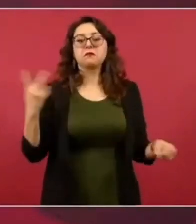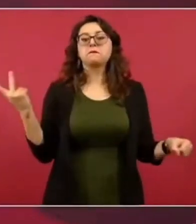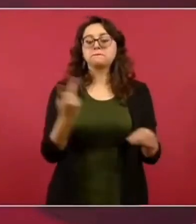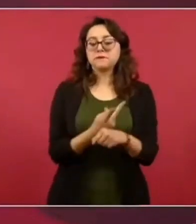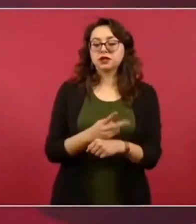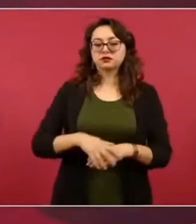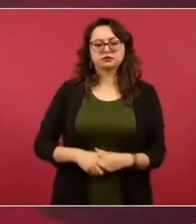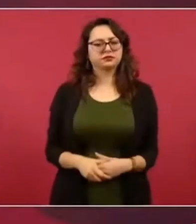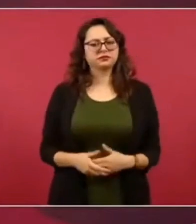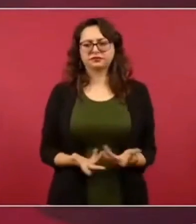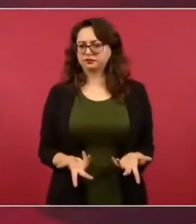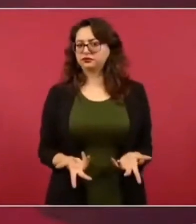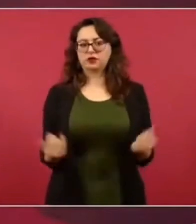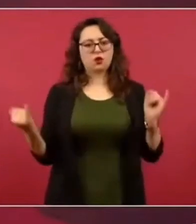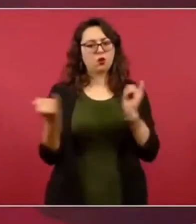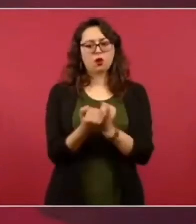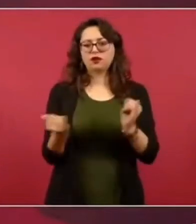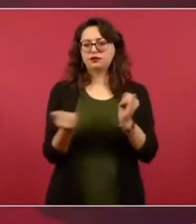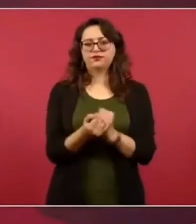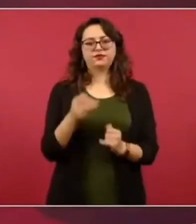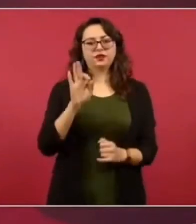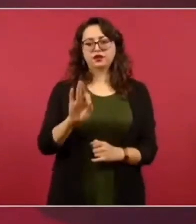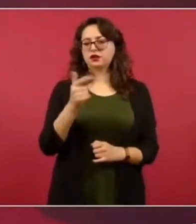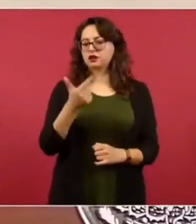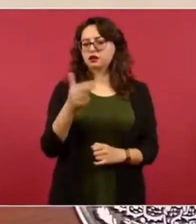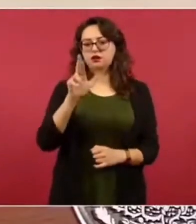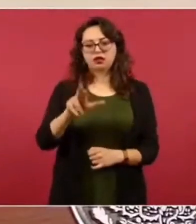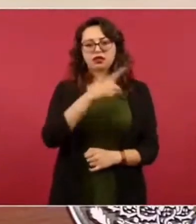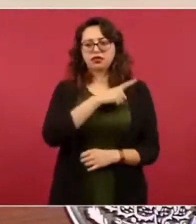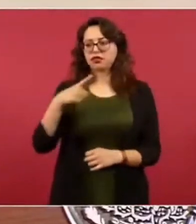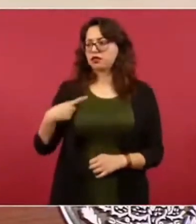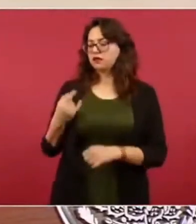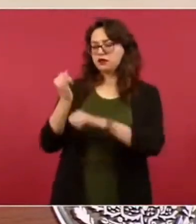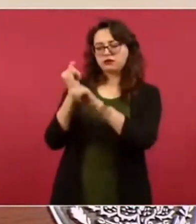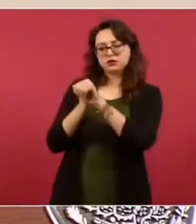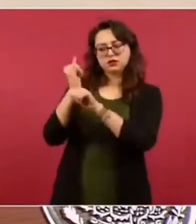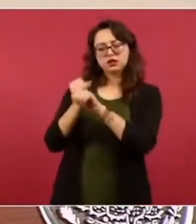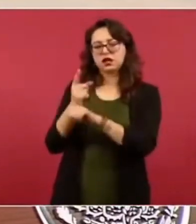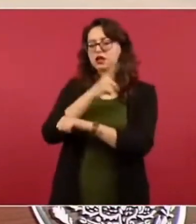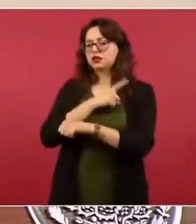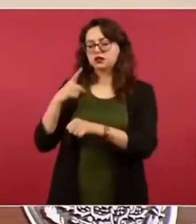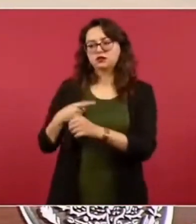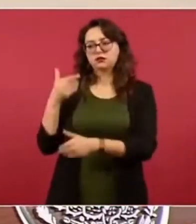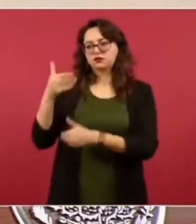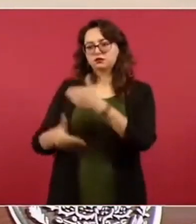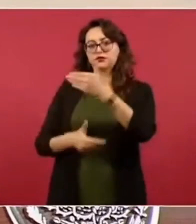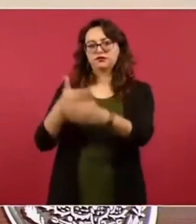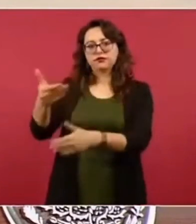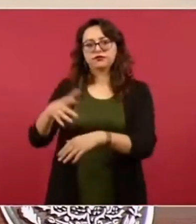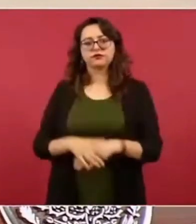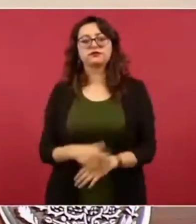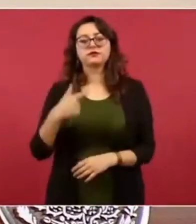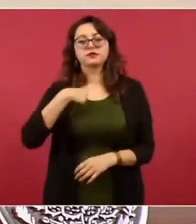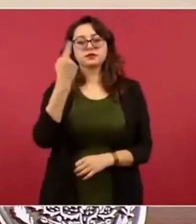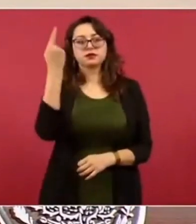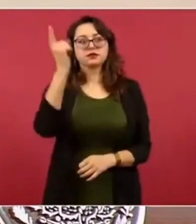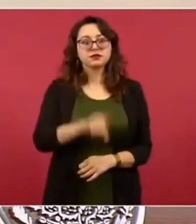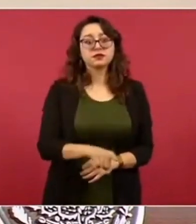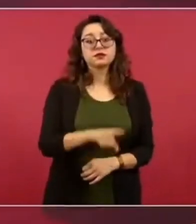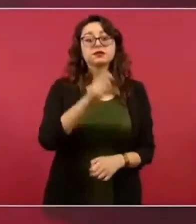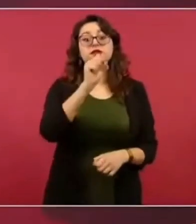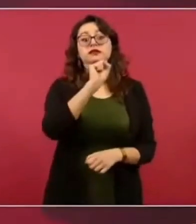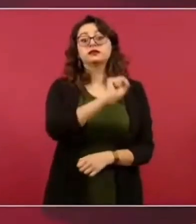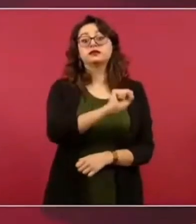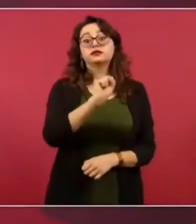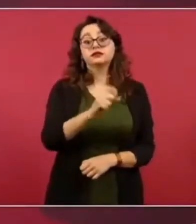Y la instrucción, no. Bueno, sí, la instrucción a la secretaria de Seguridad Pública. Ajá.